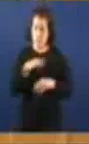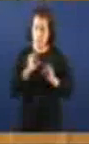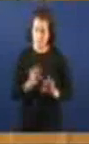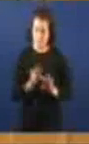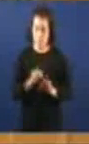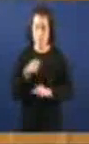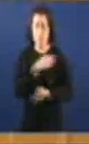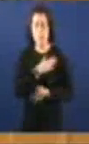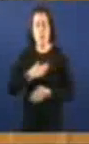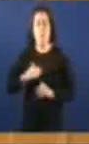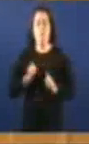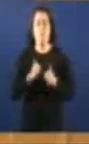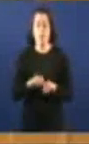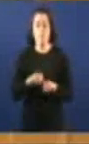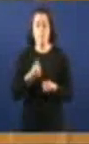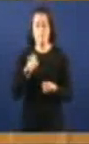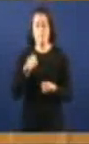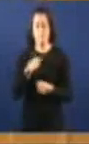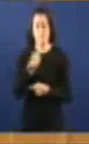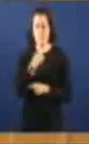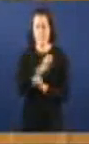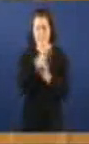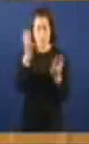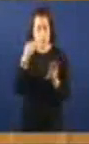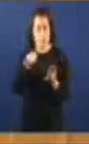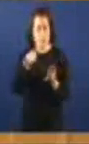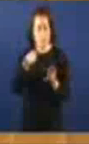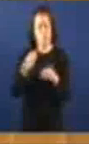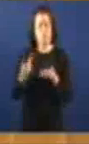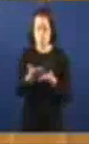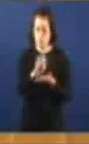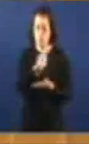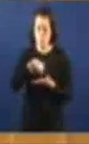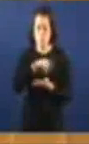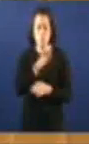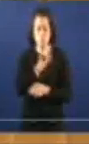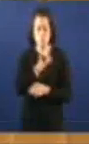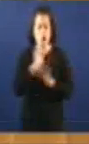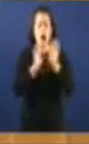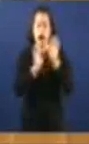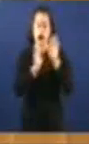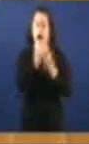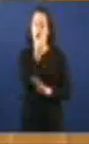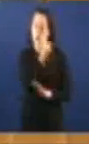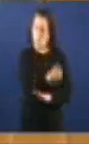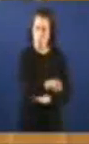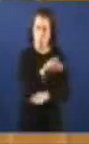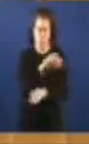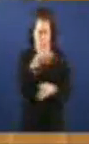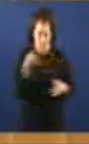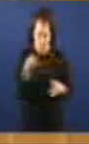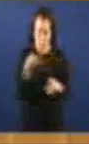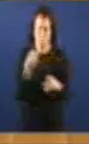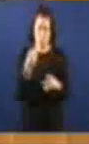quero é xa para empezar deixar rotundamente claro Que imos apoyar sin absolutamente ningún acaste de reparo, nin condicións, nin